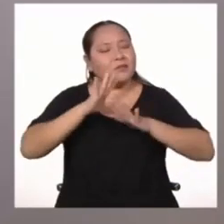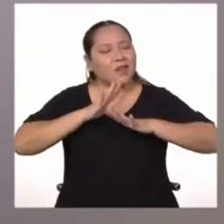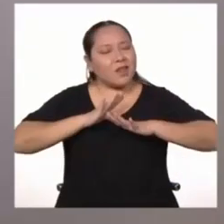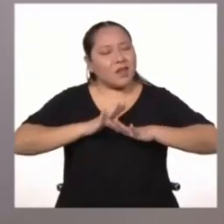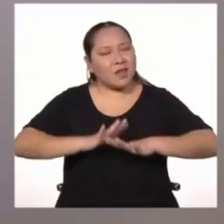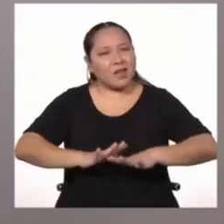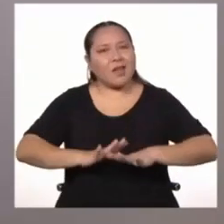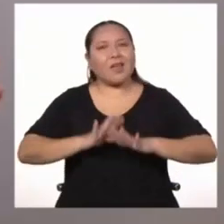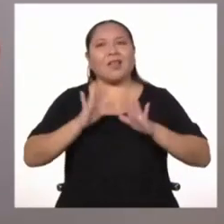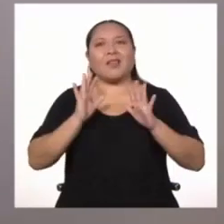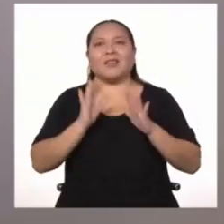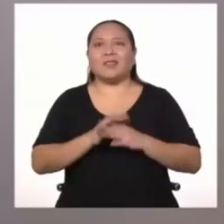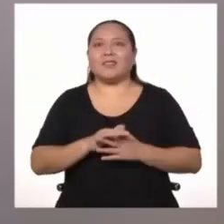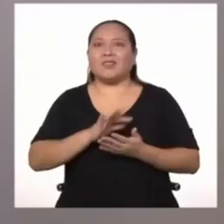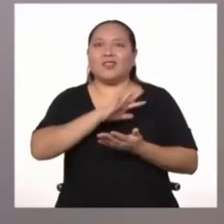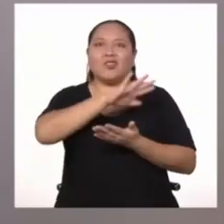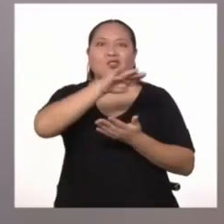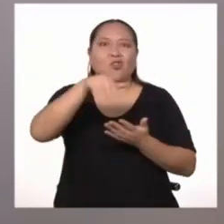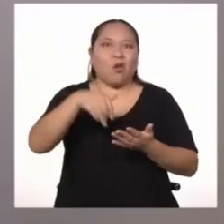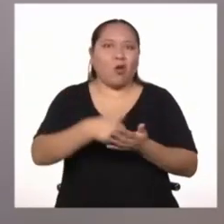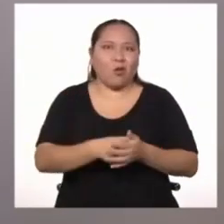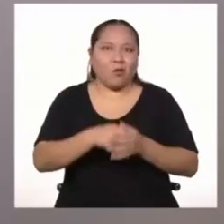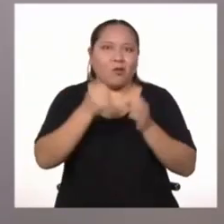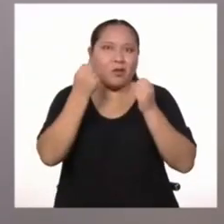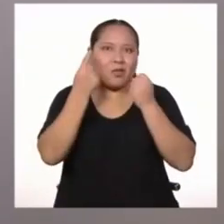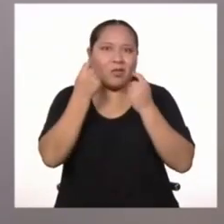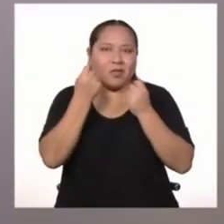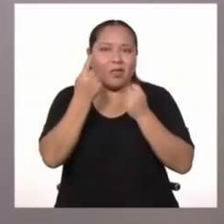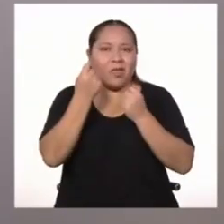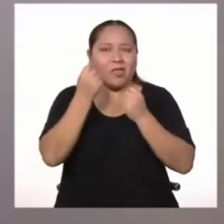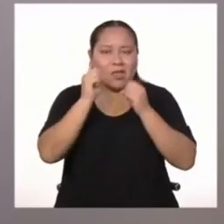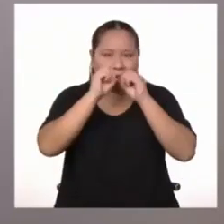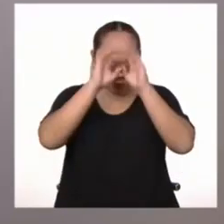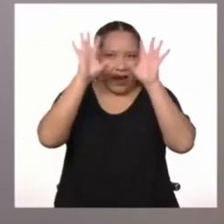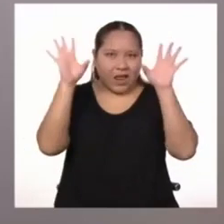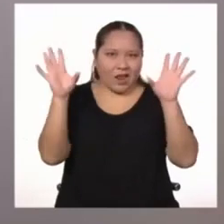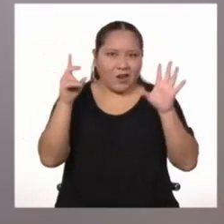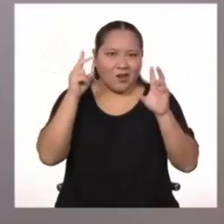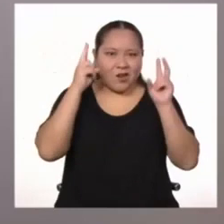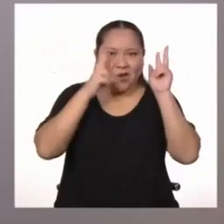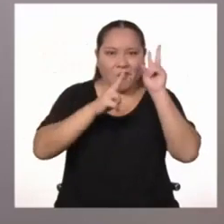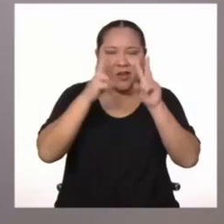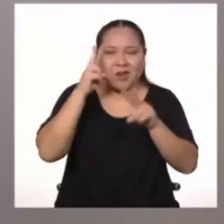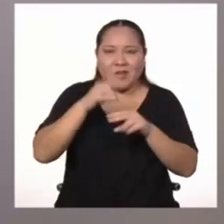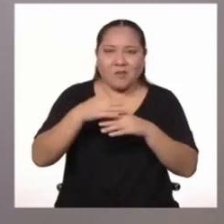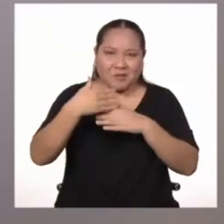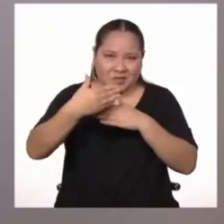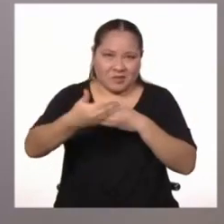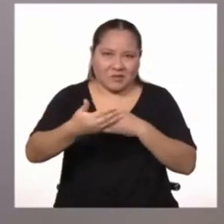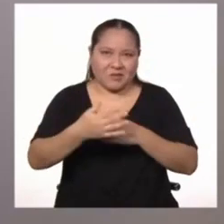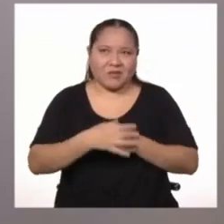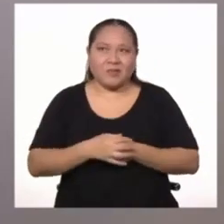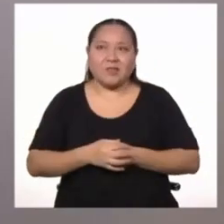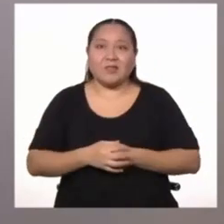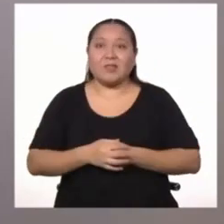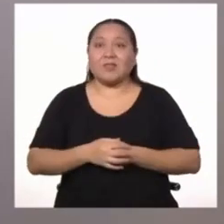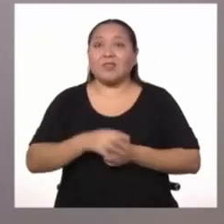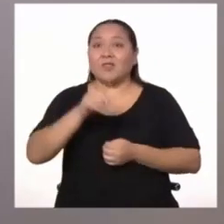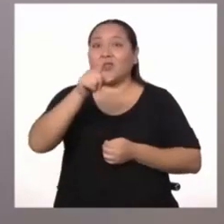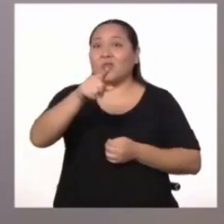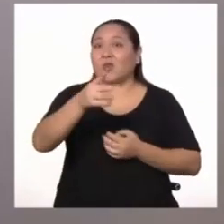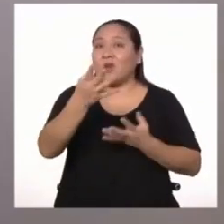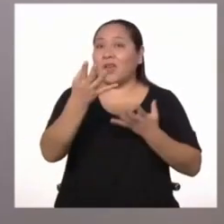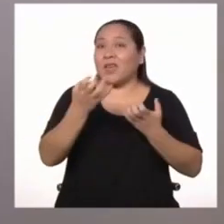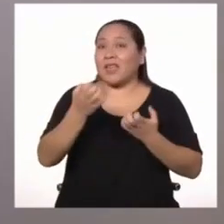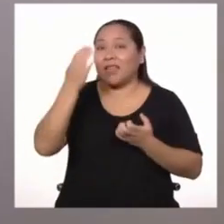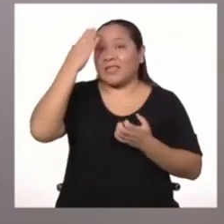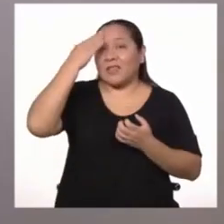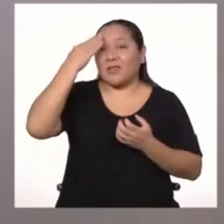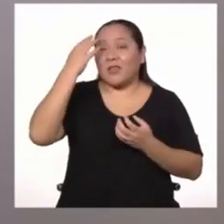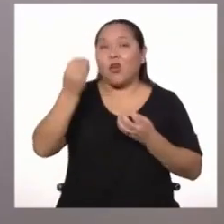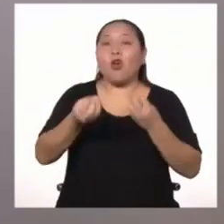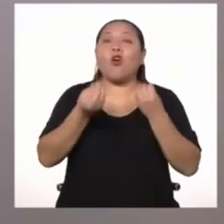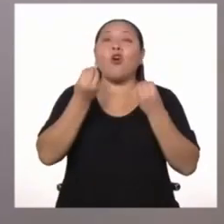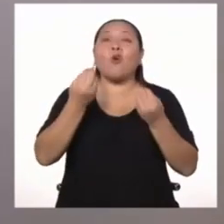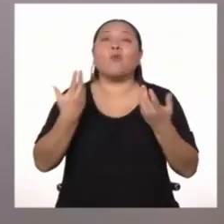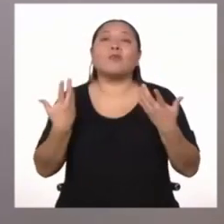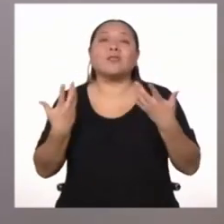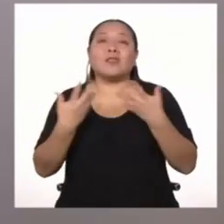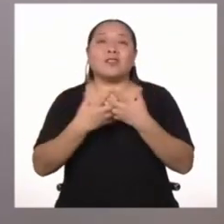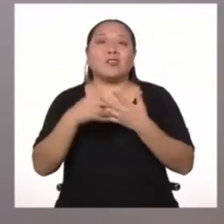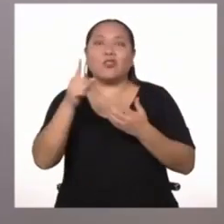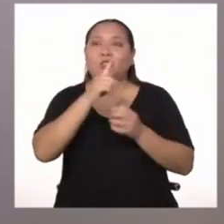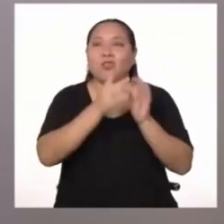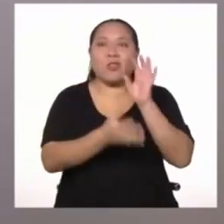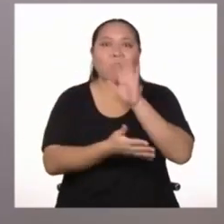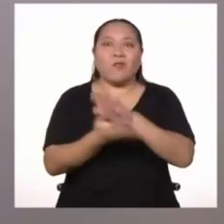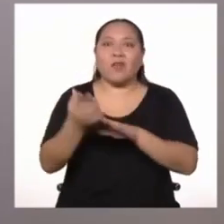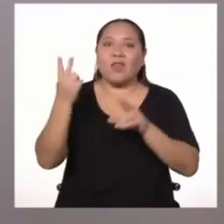que pronto todo tendrá sentido. Y lo descubriremos en los próximos minutos. Si quieren saber en qué se relacionan, no se